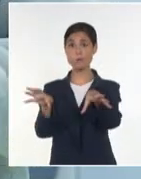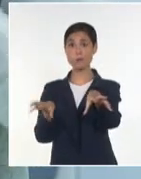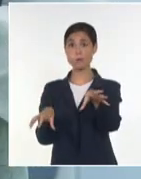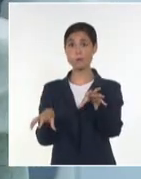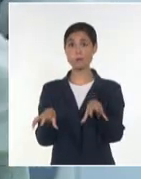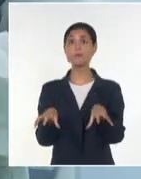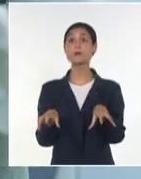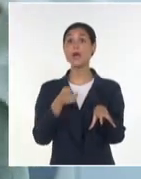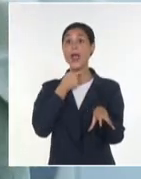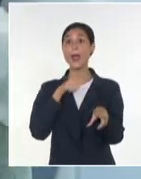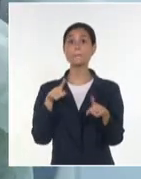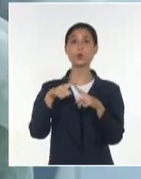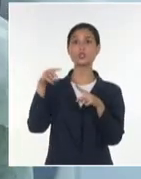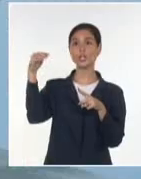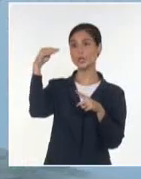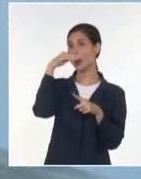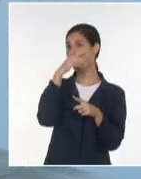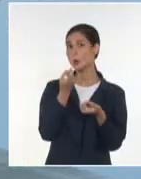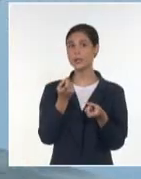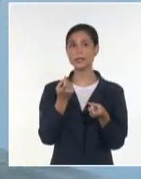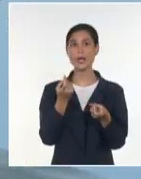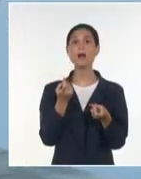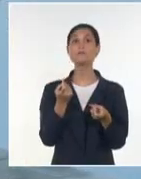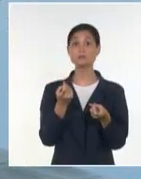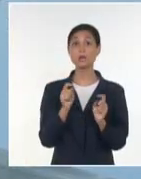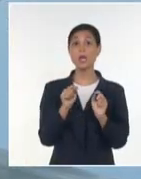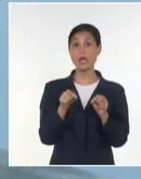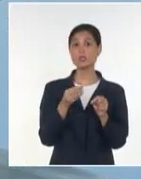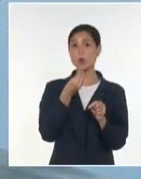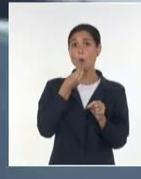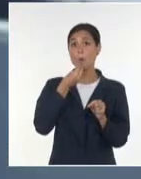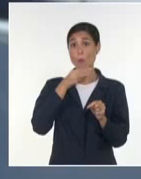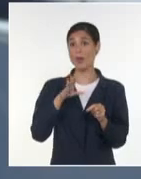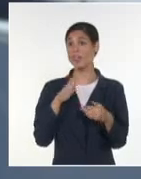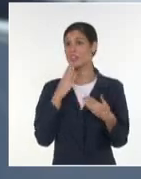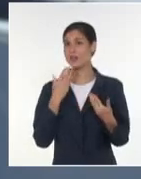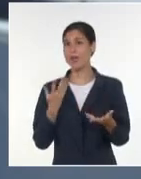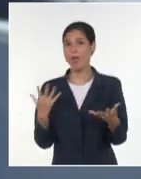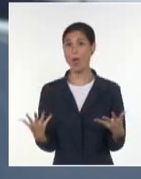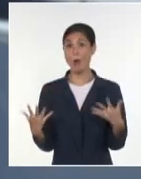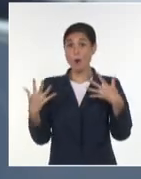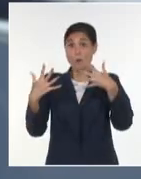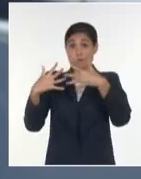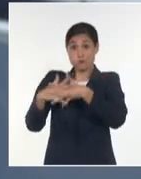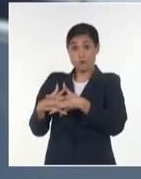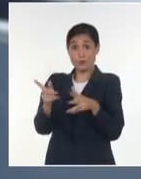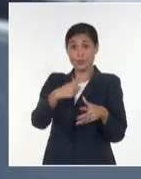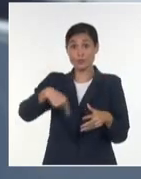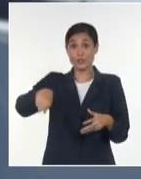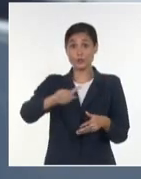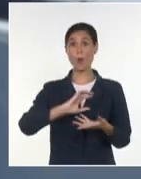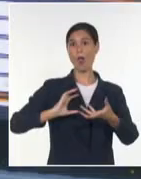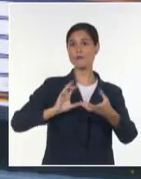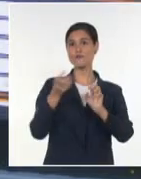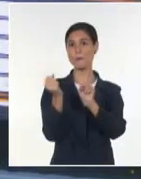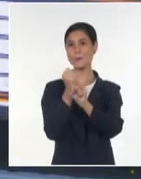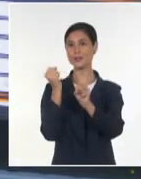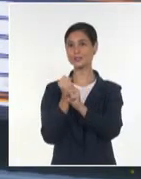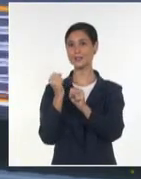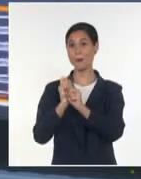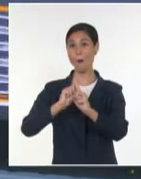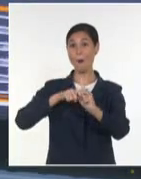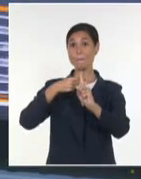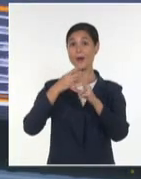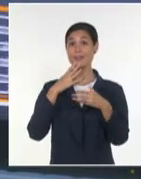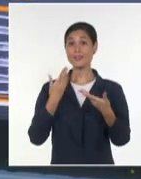de tecnologías asociadas en Industria 4.0, lograremos una integración de todos estos sistemas y que los datos que se tienen